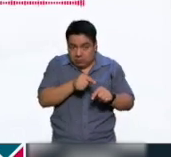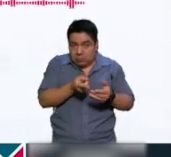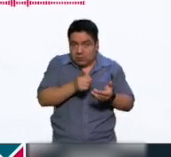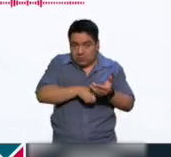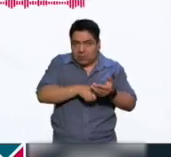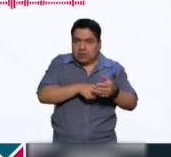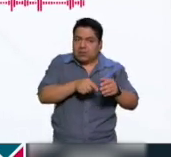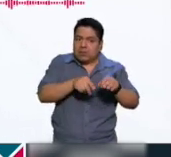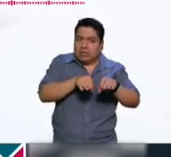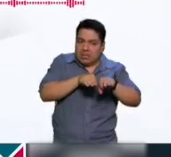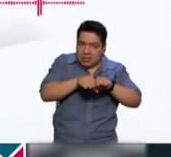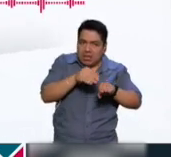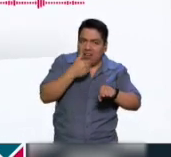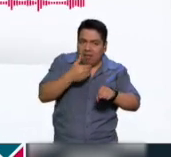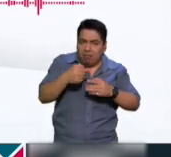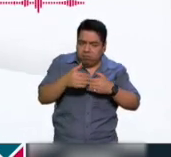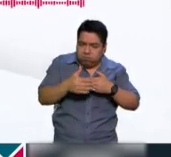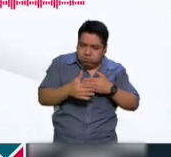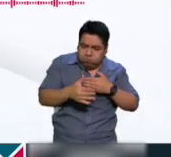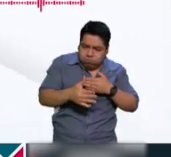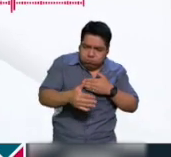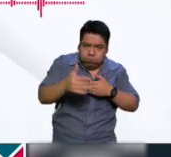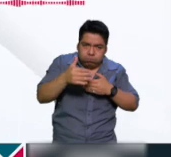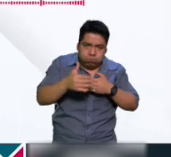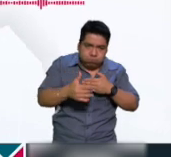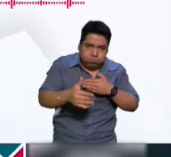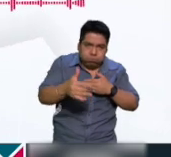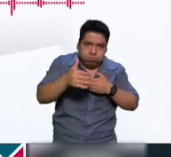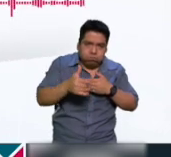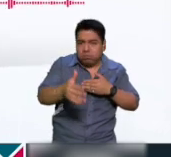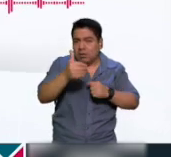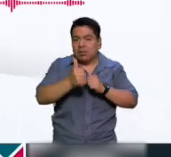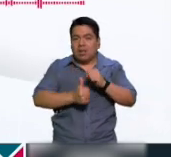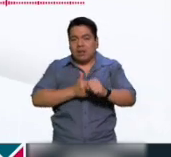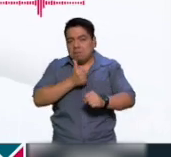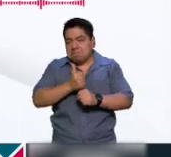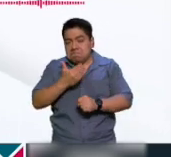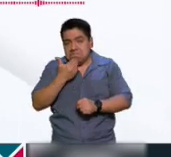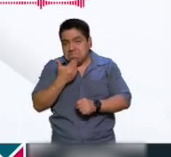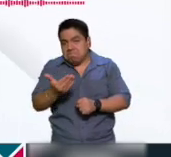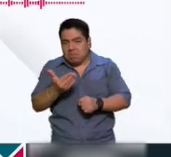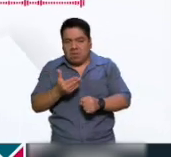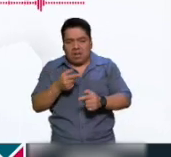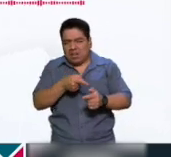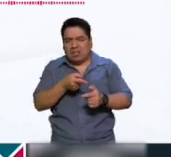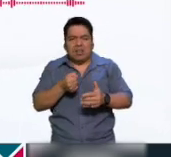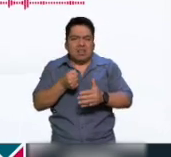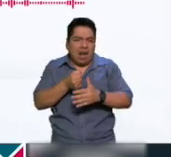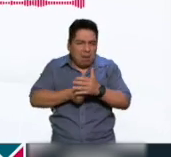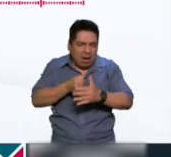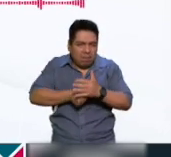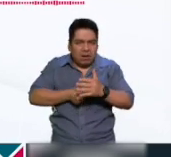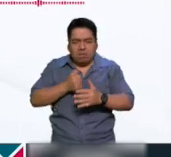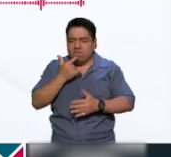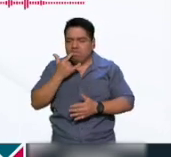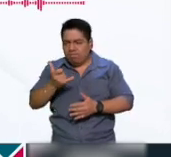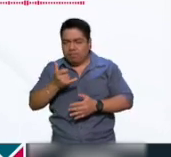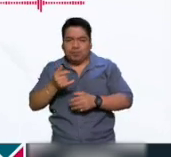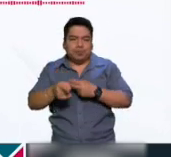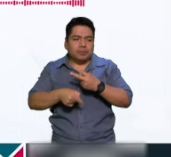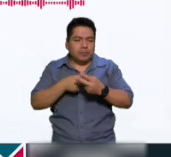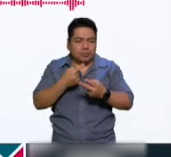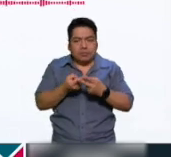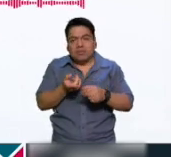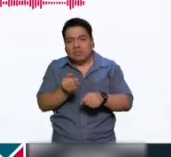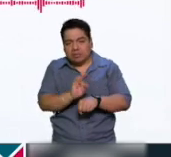herramienta que dure muchos, muchos más años, una herramienta de lucha, una herramienta de